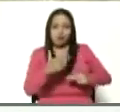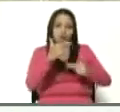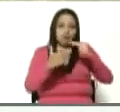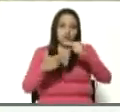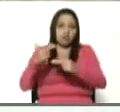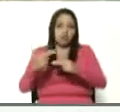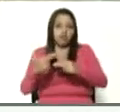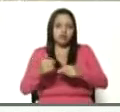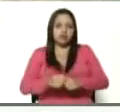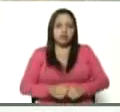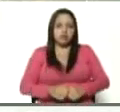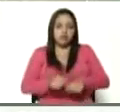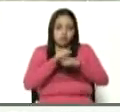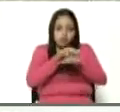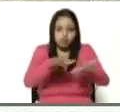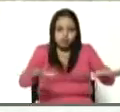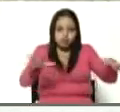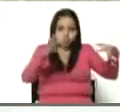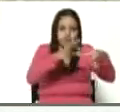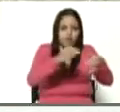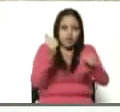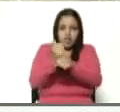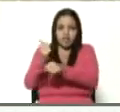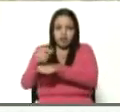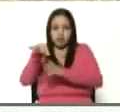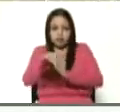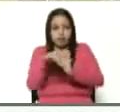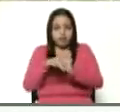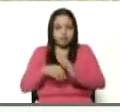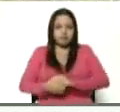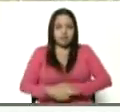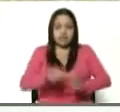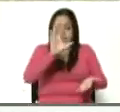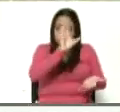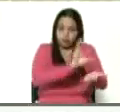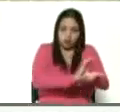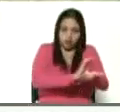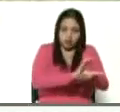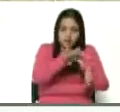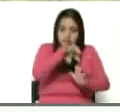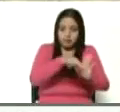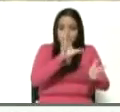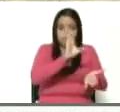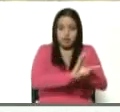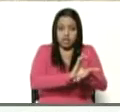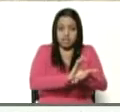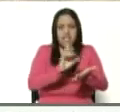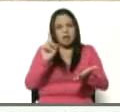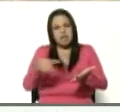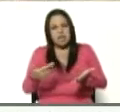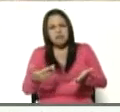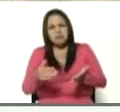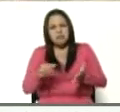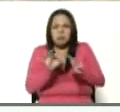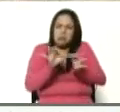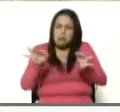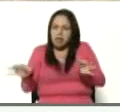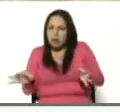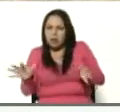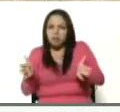las redes productivas que son urbanas y semi-urbanas y semi